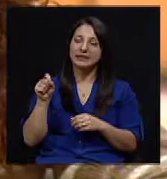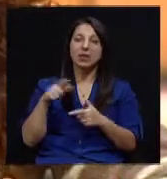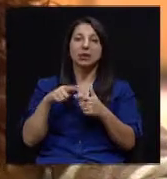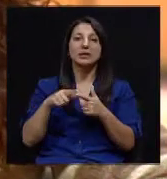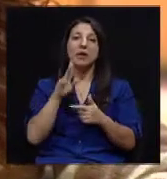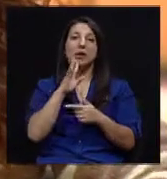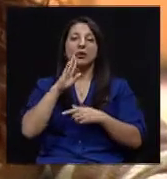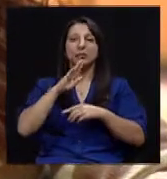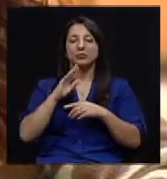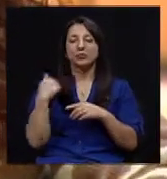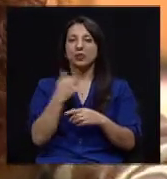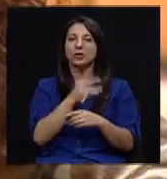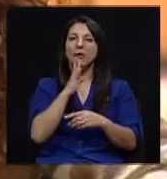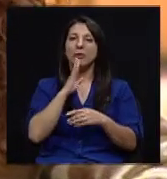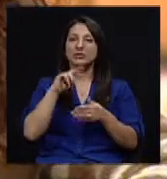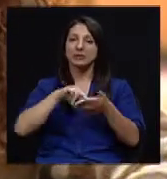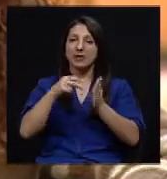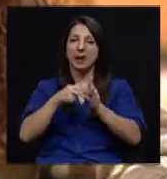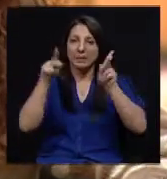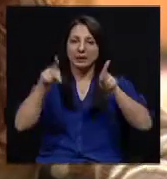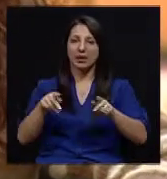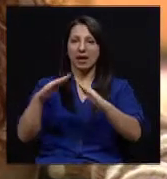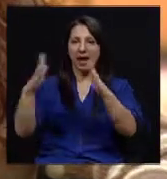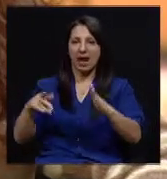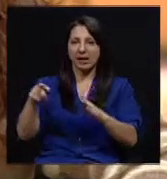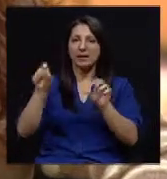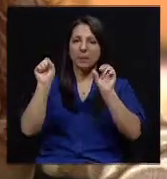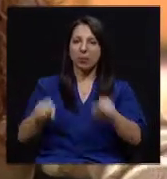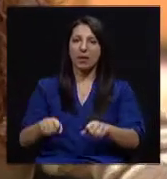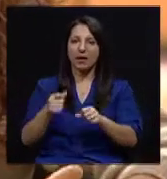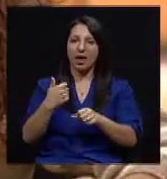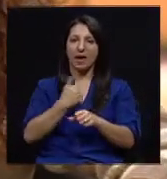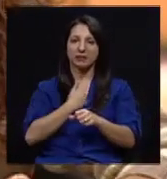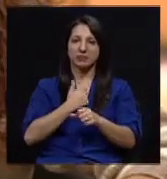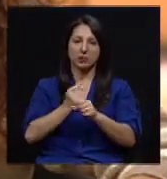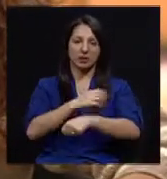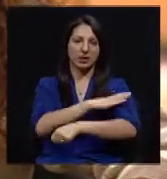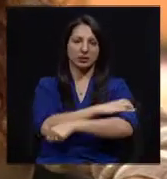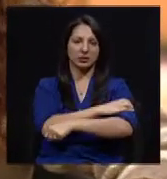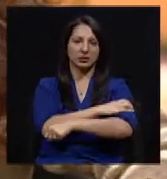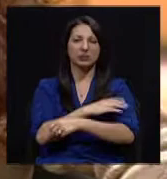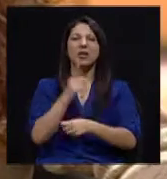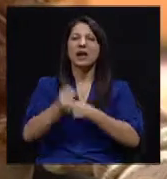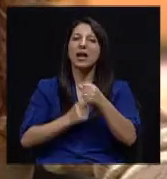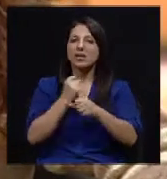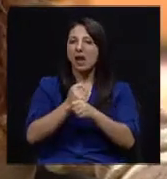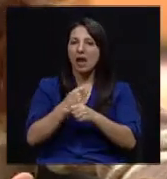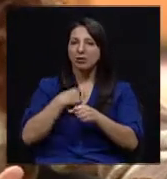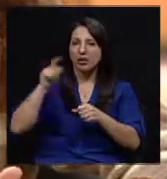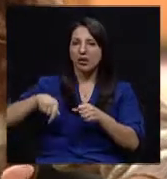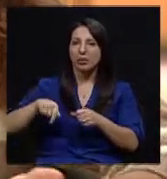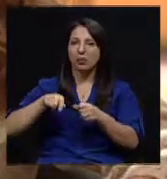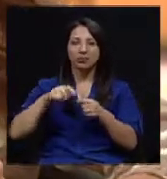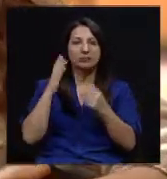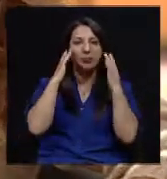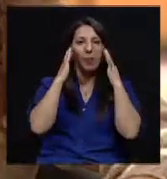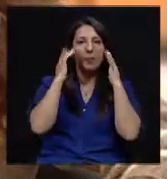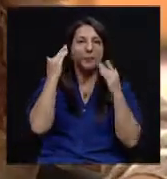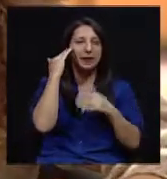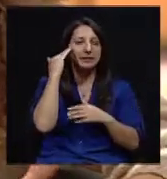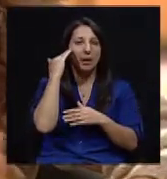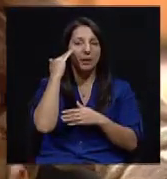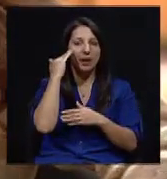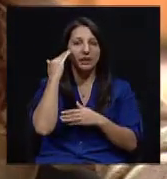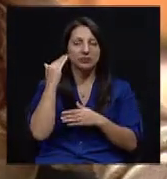Entonces, estamos hablando de que la gente ahora en la casa empieza a tomarse la presión. ¿A qué edad, digamos, debo yo de preocuparme para saber